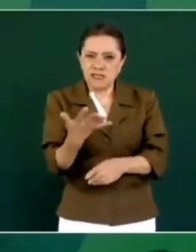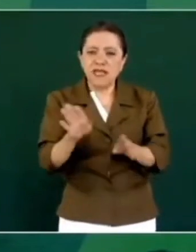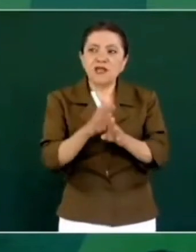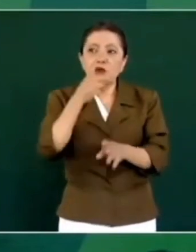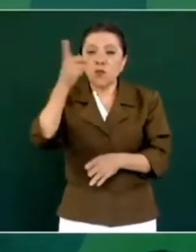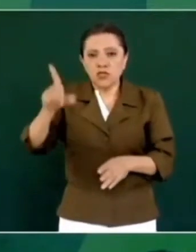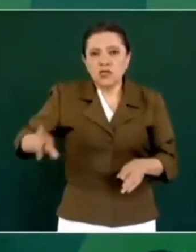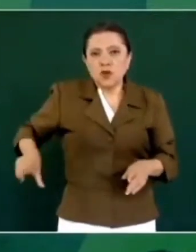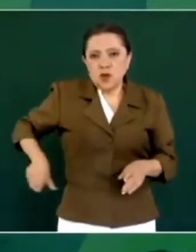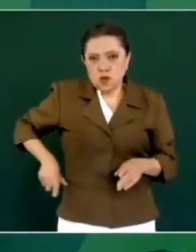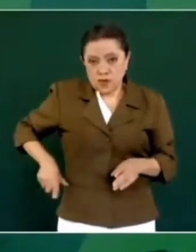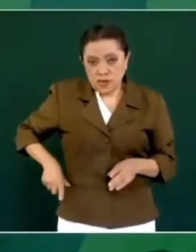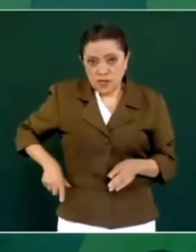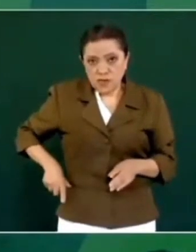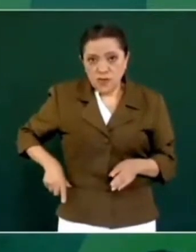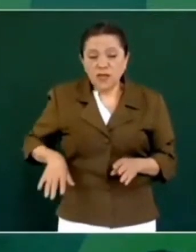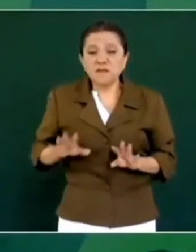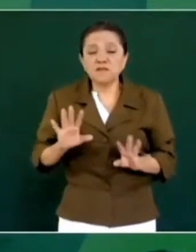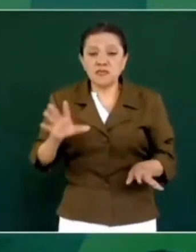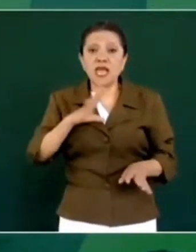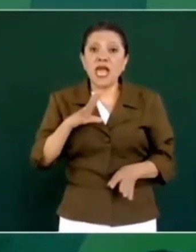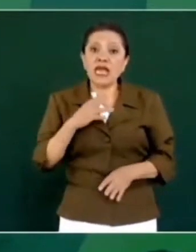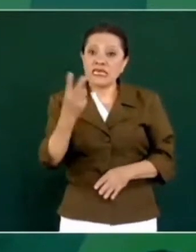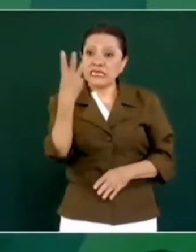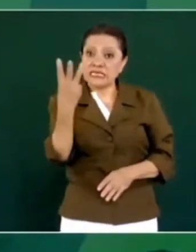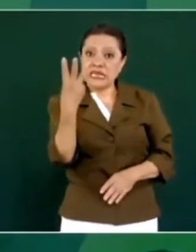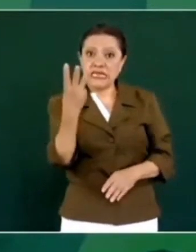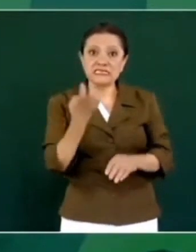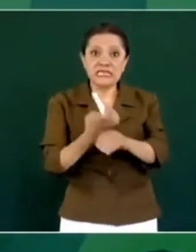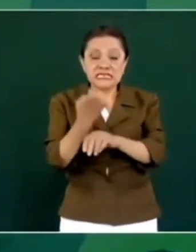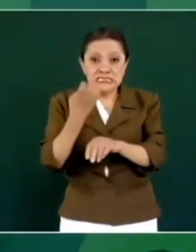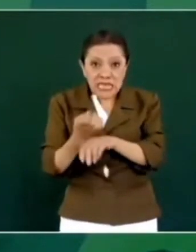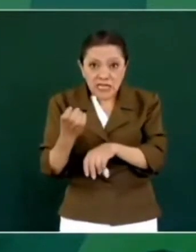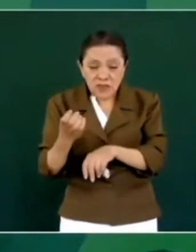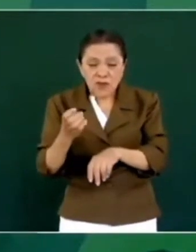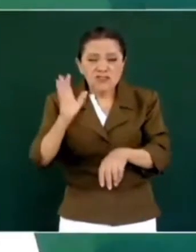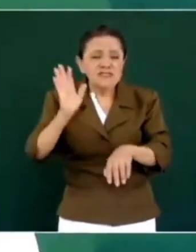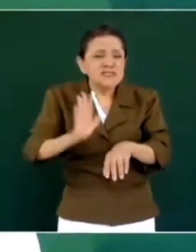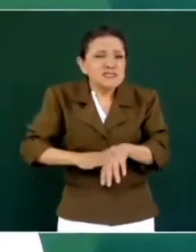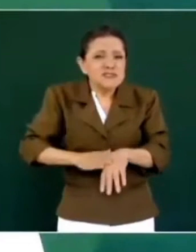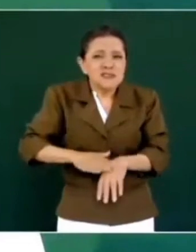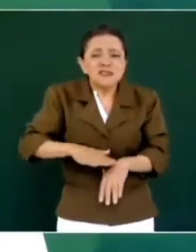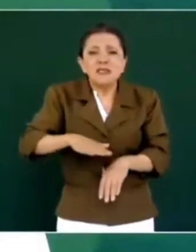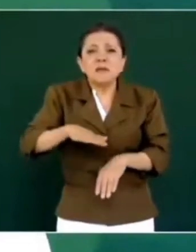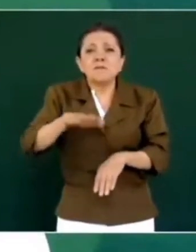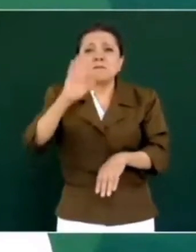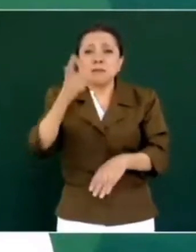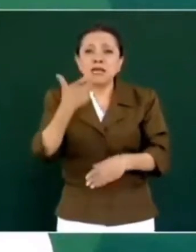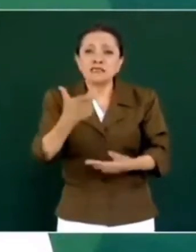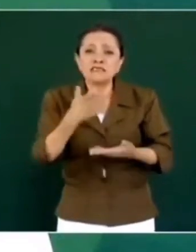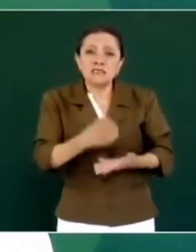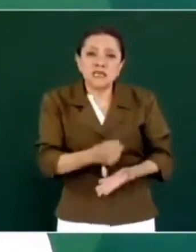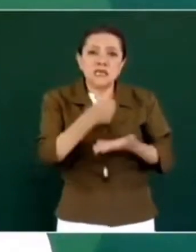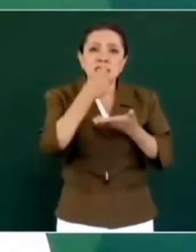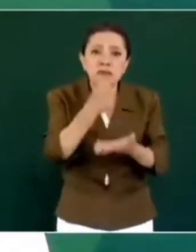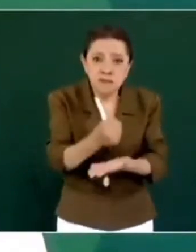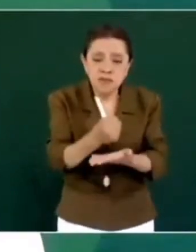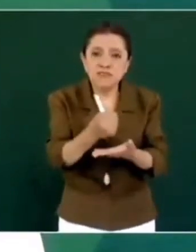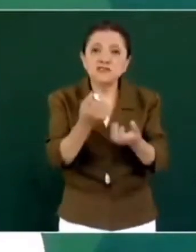Hay tres estados en donde más inversión social